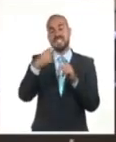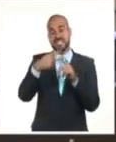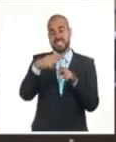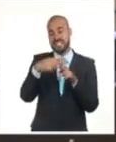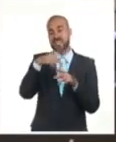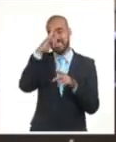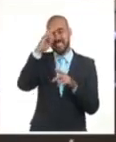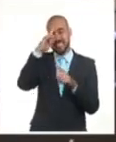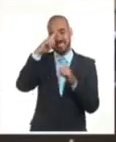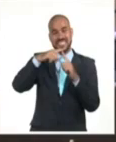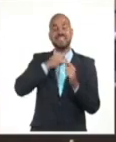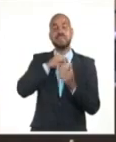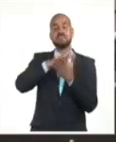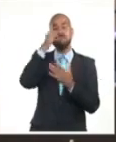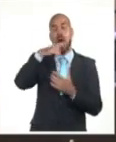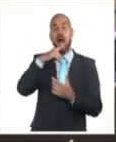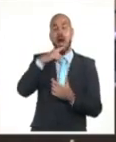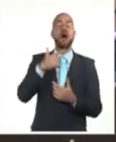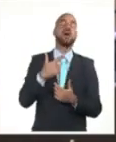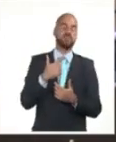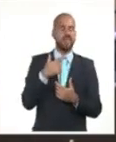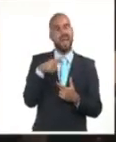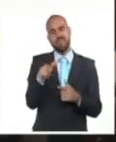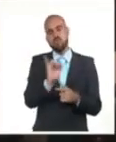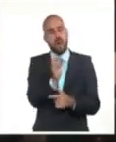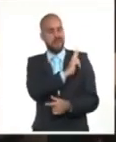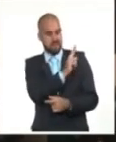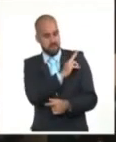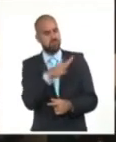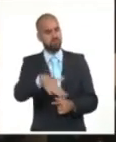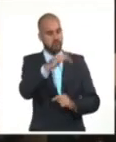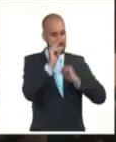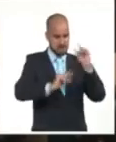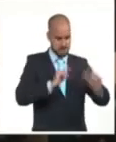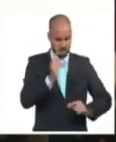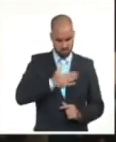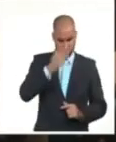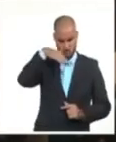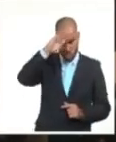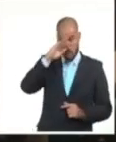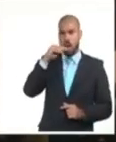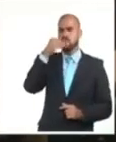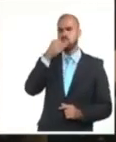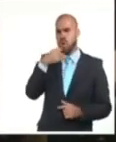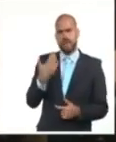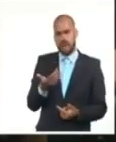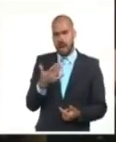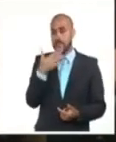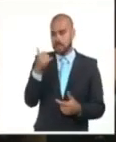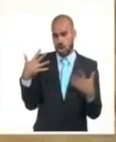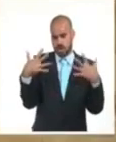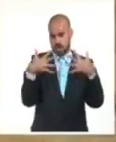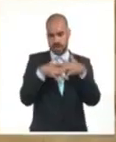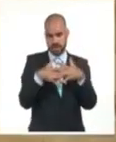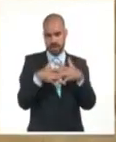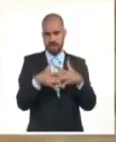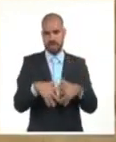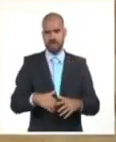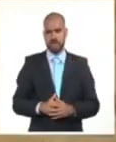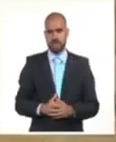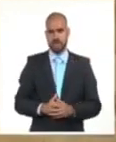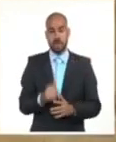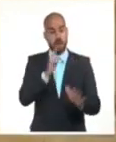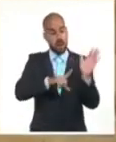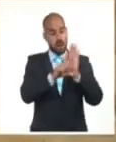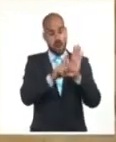en un instrumento construido por los cubanos para que esa relación pueda ser lo más armónica posible. Esta normativa